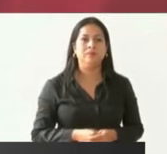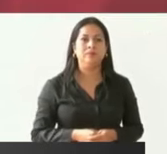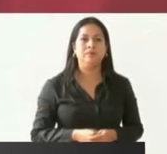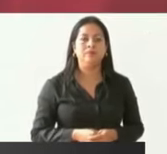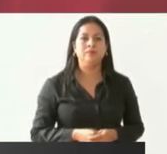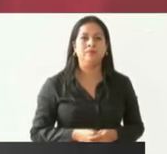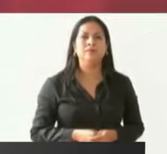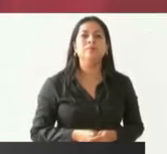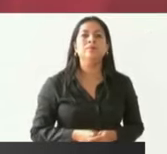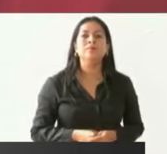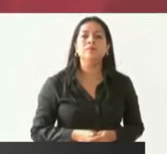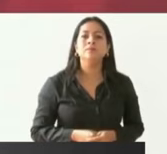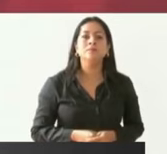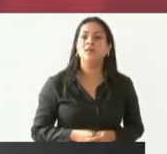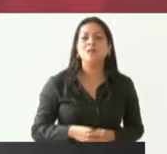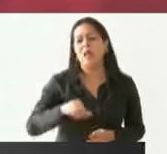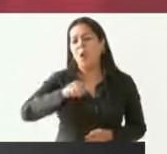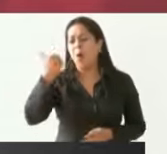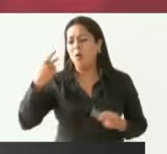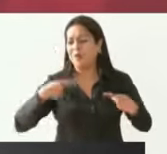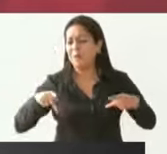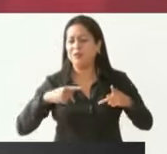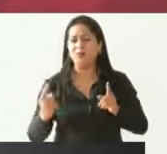sin intermediario